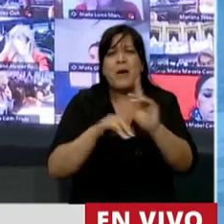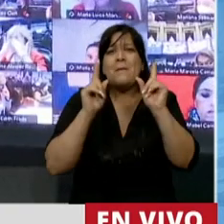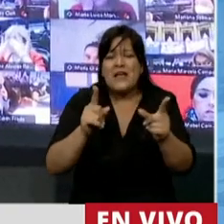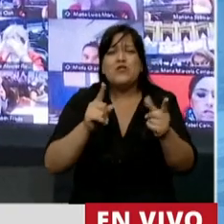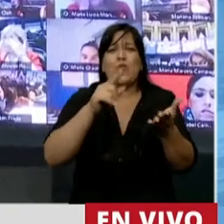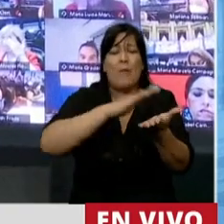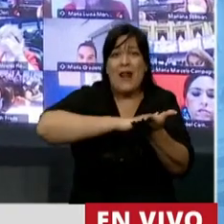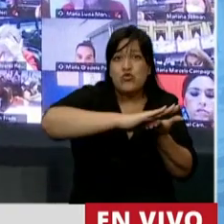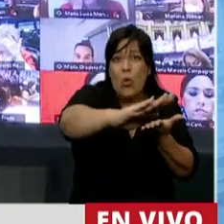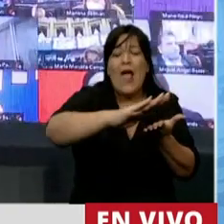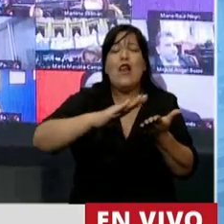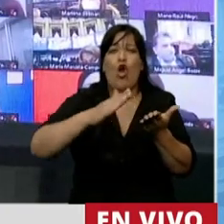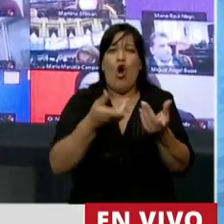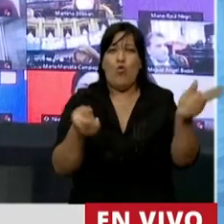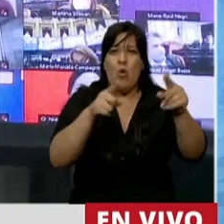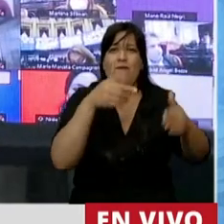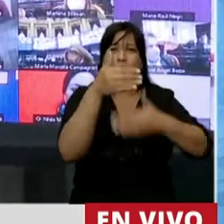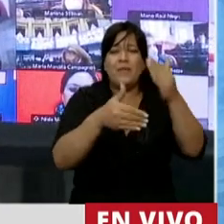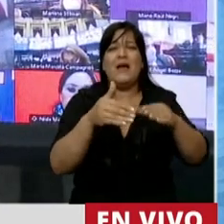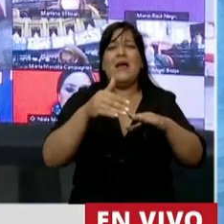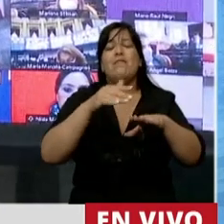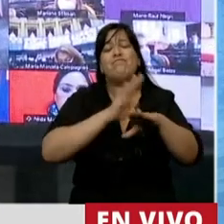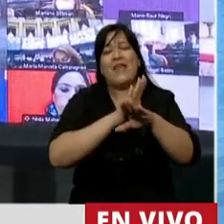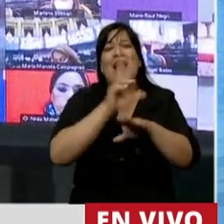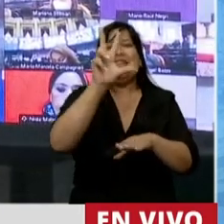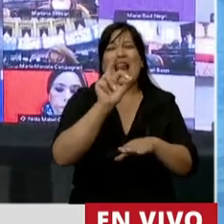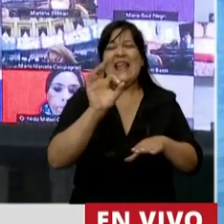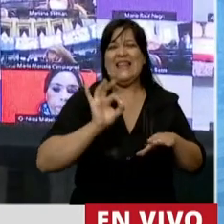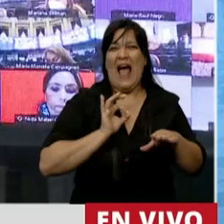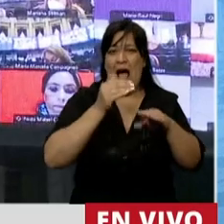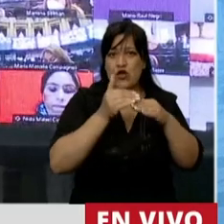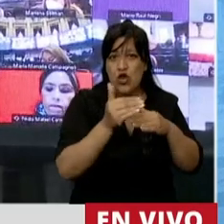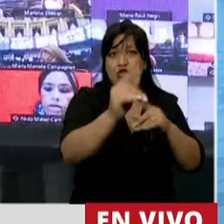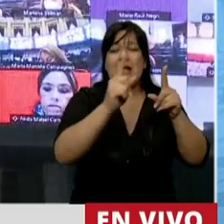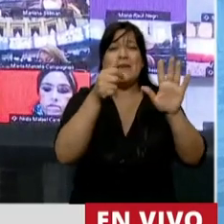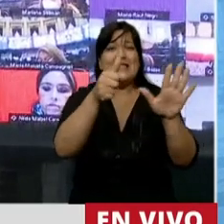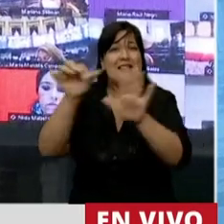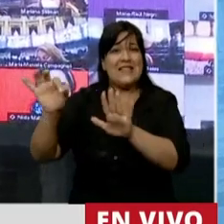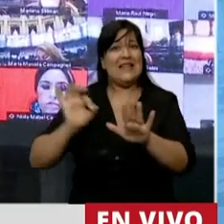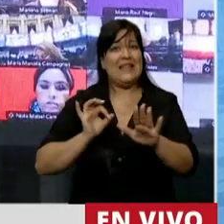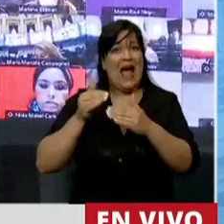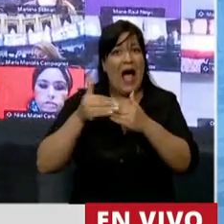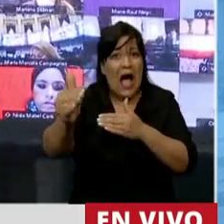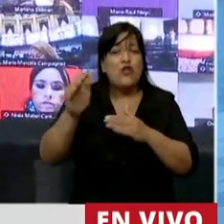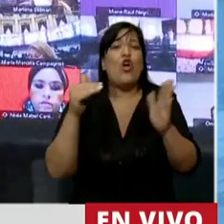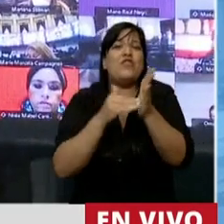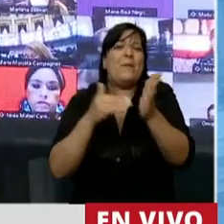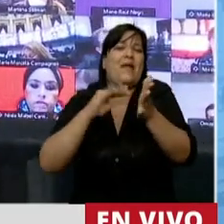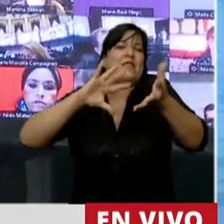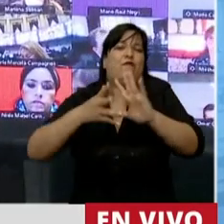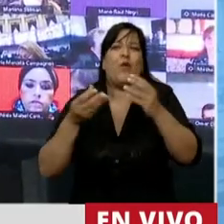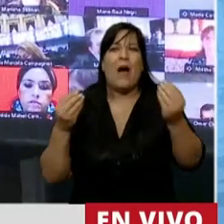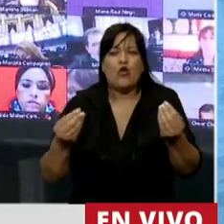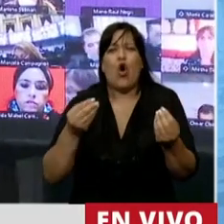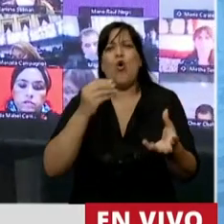reparación del suelo un piso de 30 años y un piso de 60 años cuando se trate de determinados tipos de